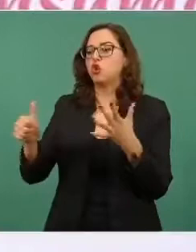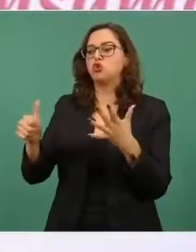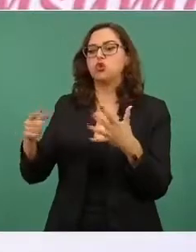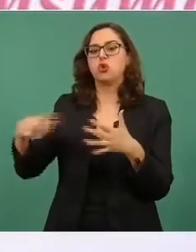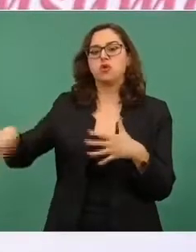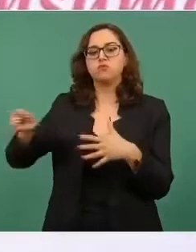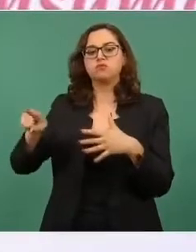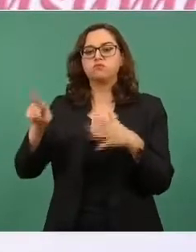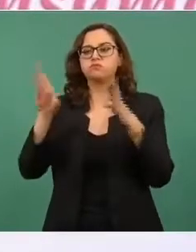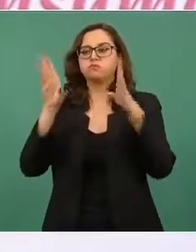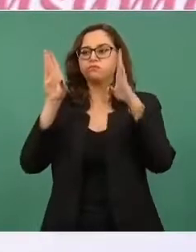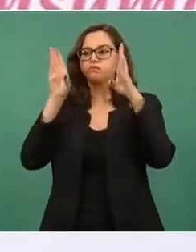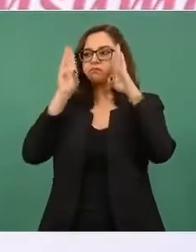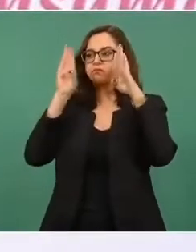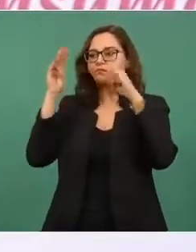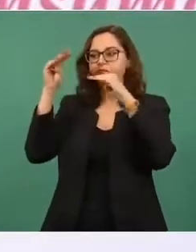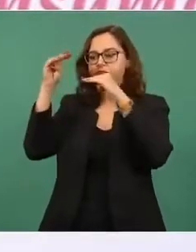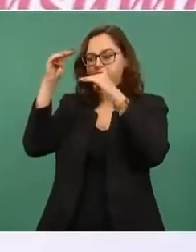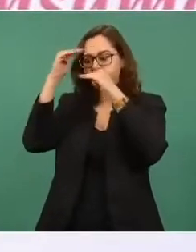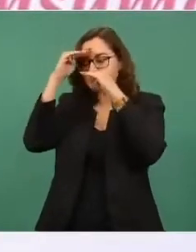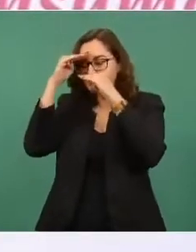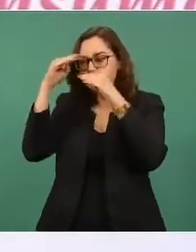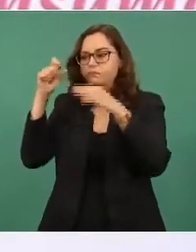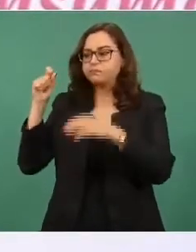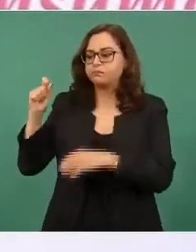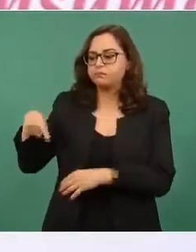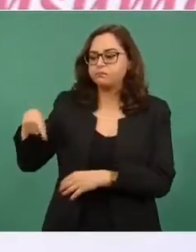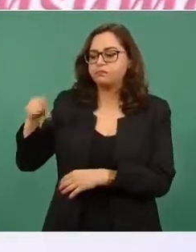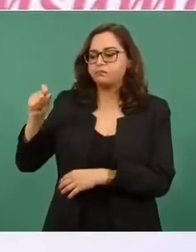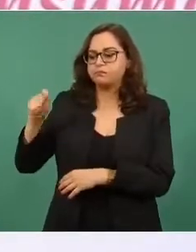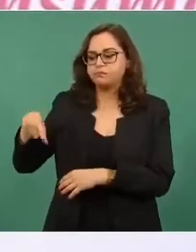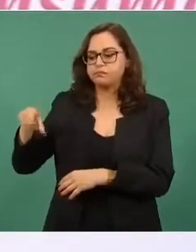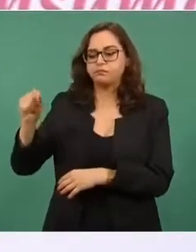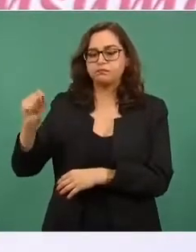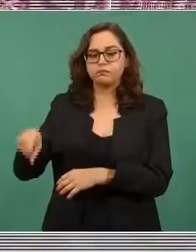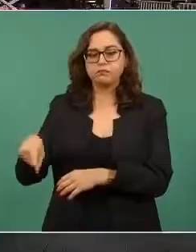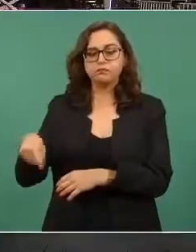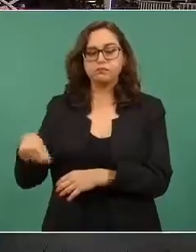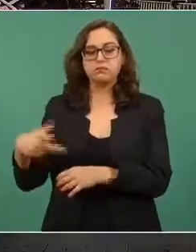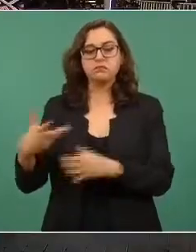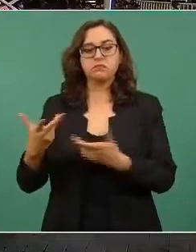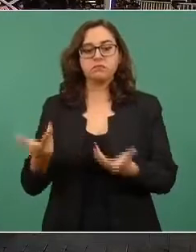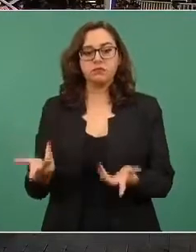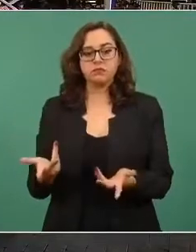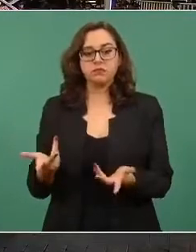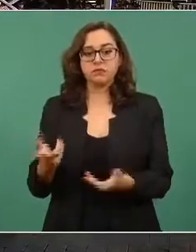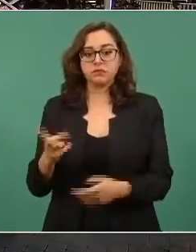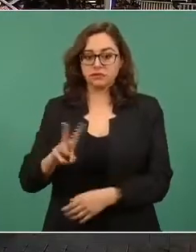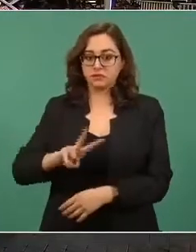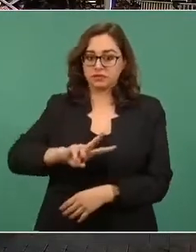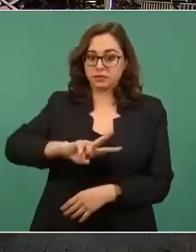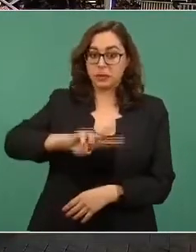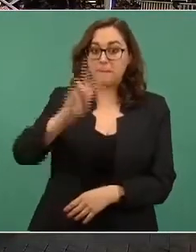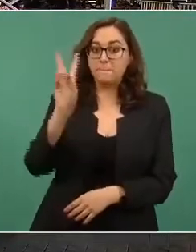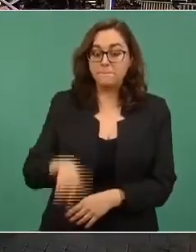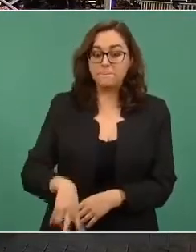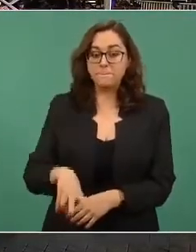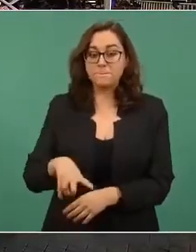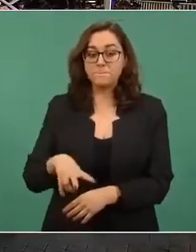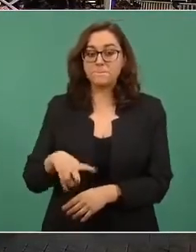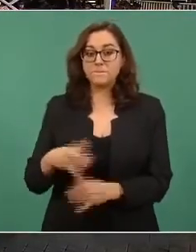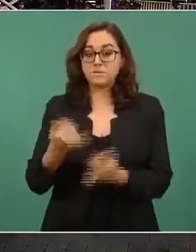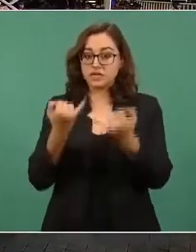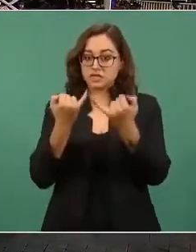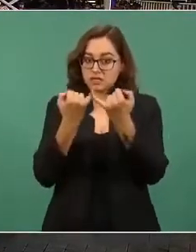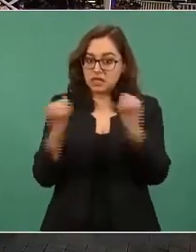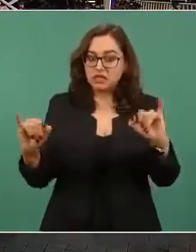dejaron de cumplir con el compromiso de hacer valer la